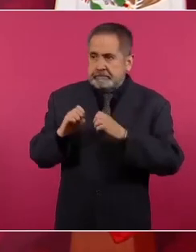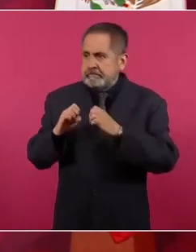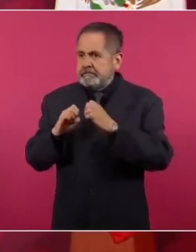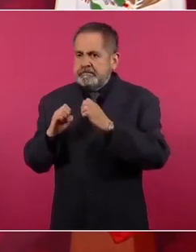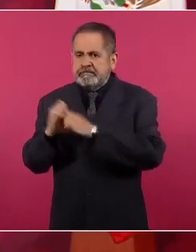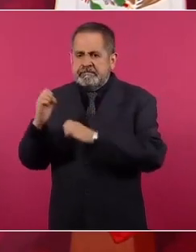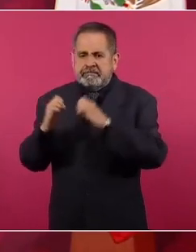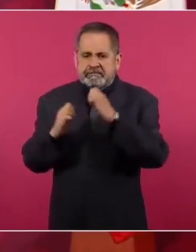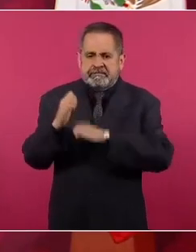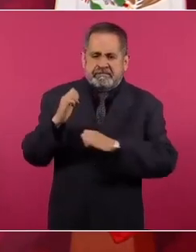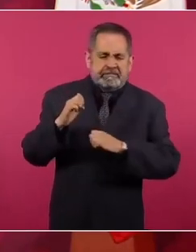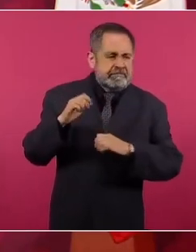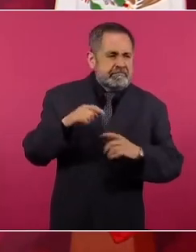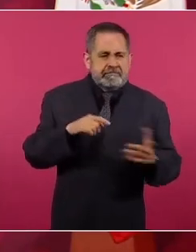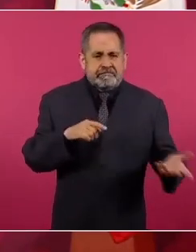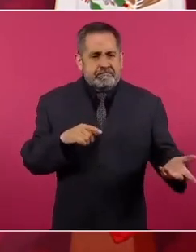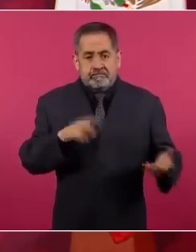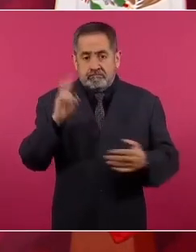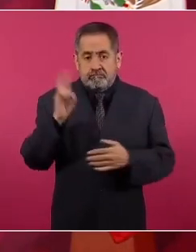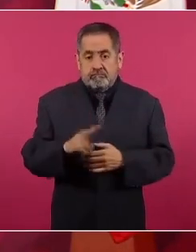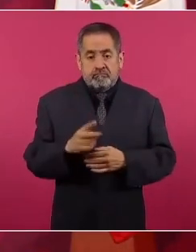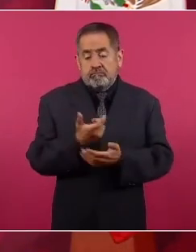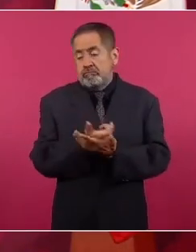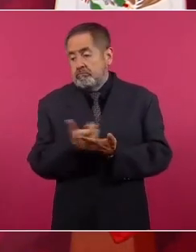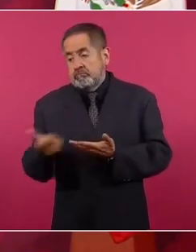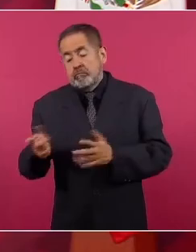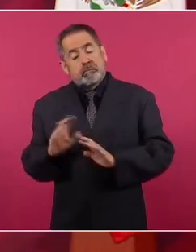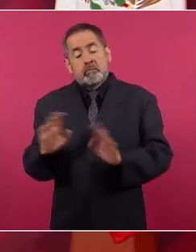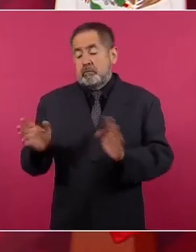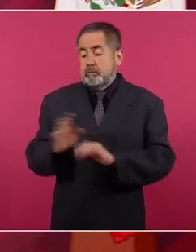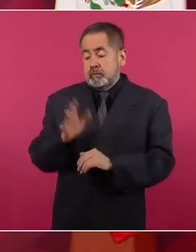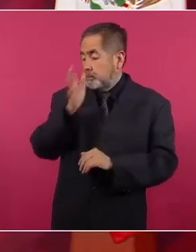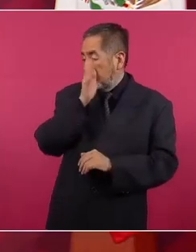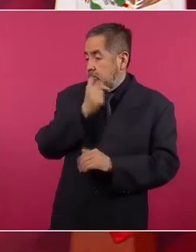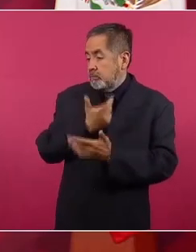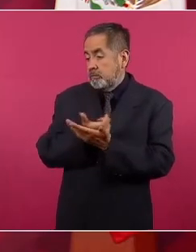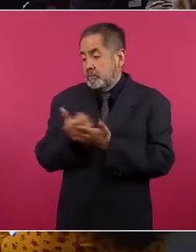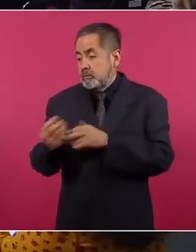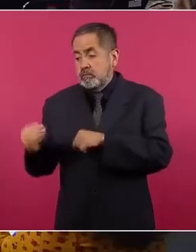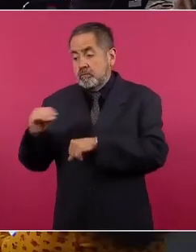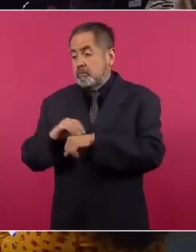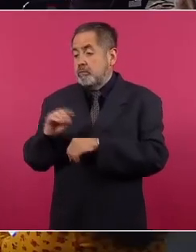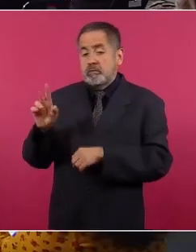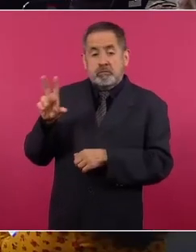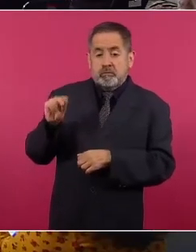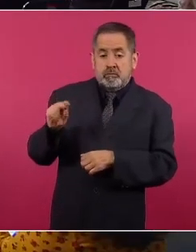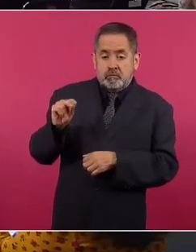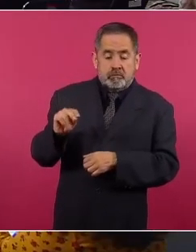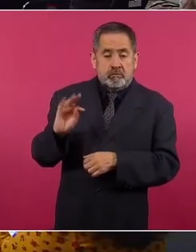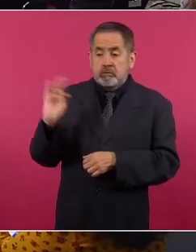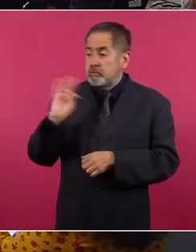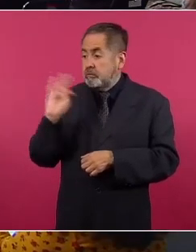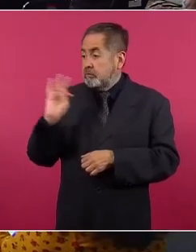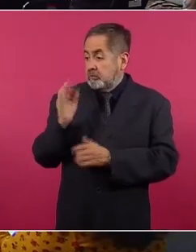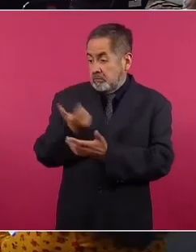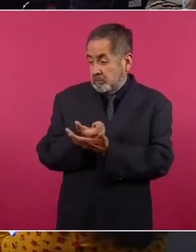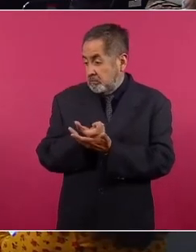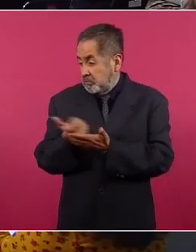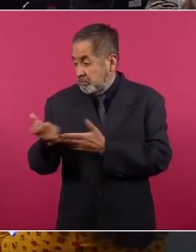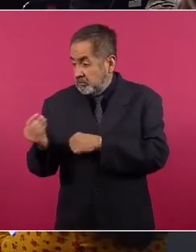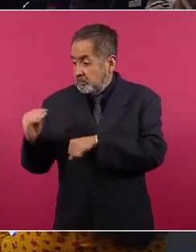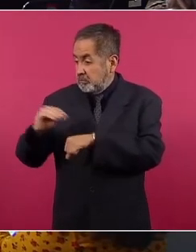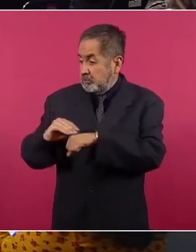de que no aumentaban el salario porque se desataba la inflación.